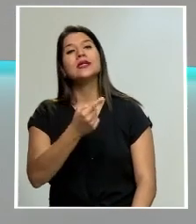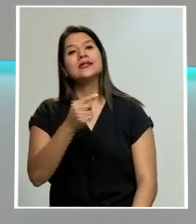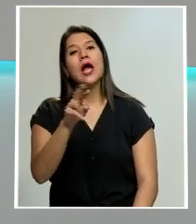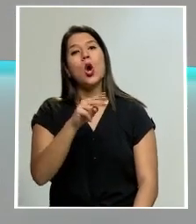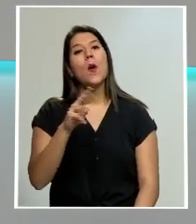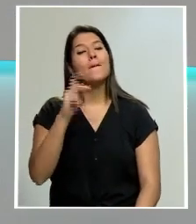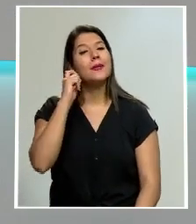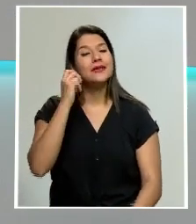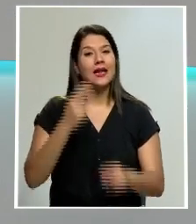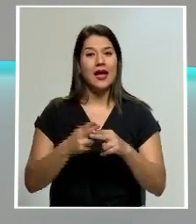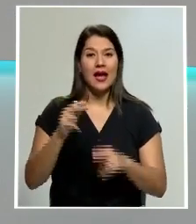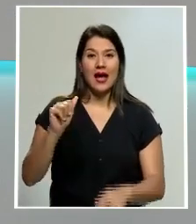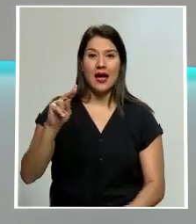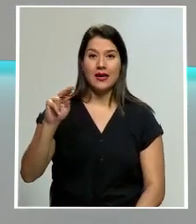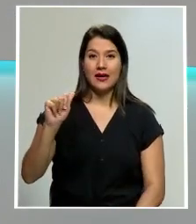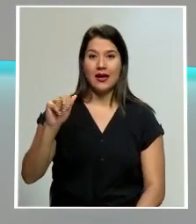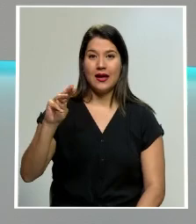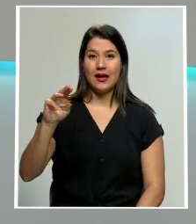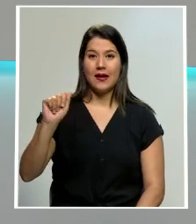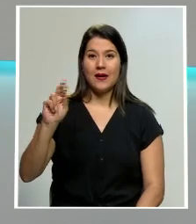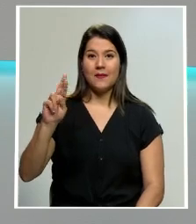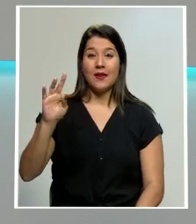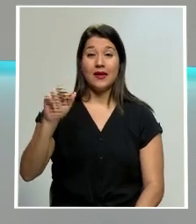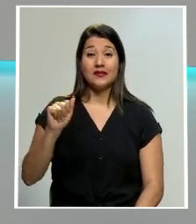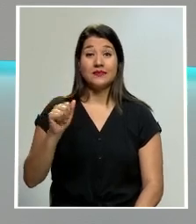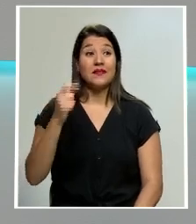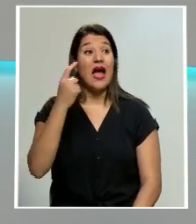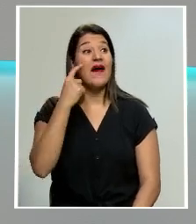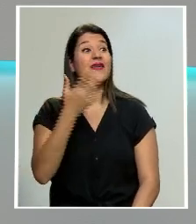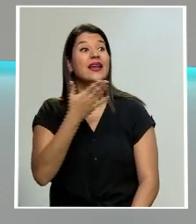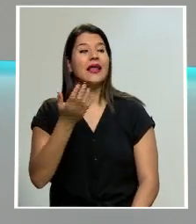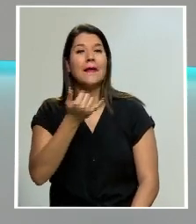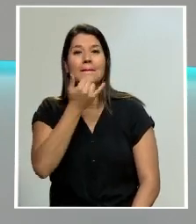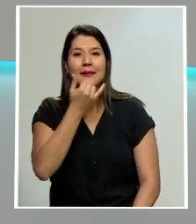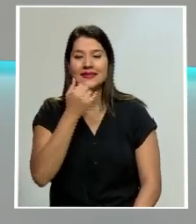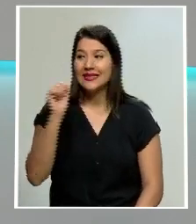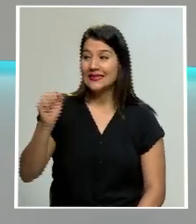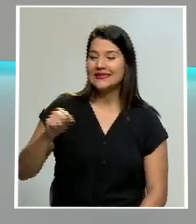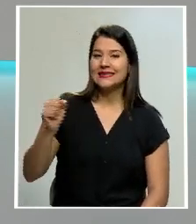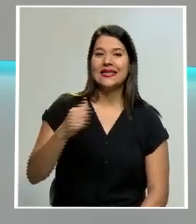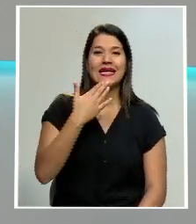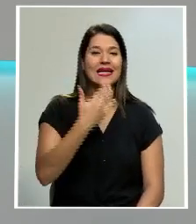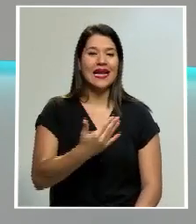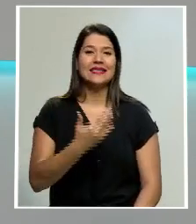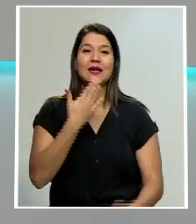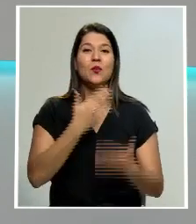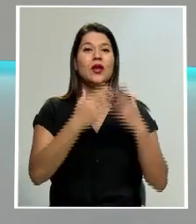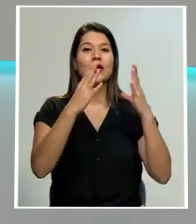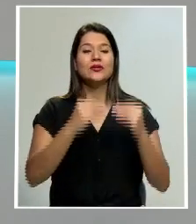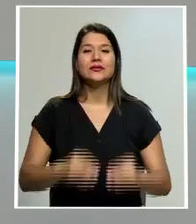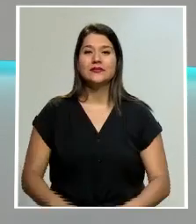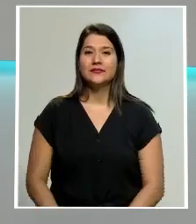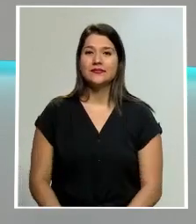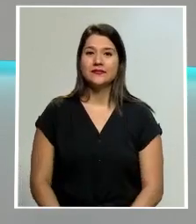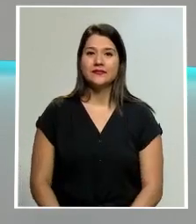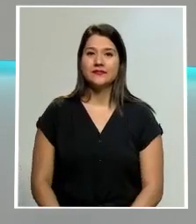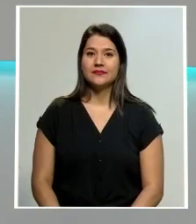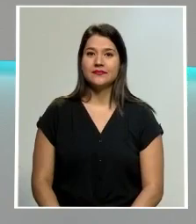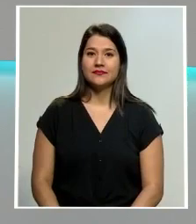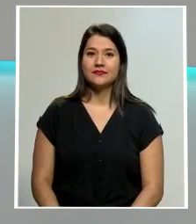compañera Ana Martarse deberíamos saber que pasa definitivamente gracias Gerardo buenas noches y